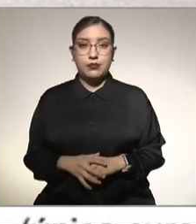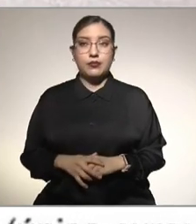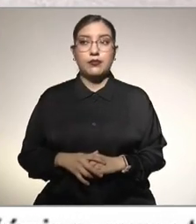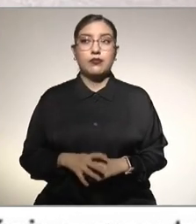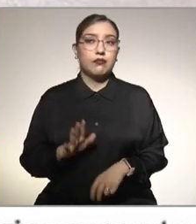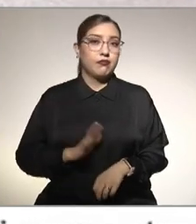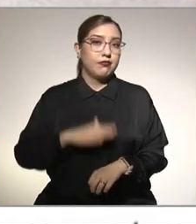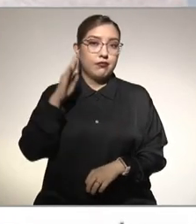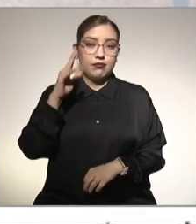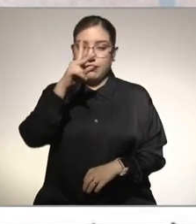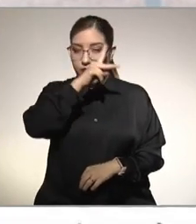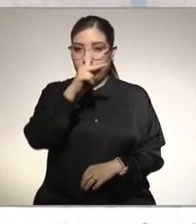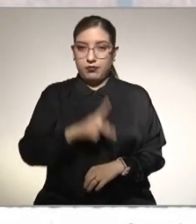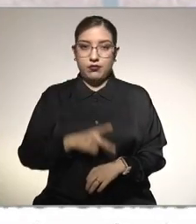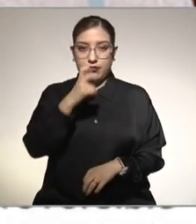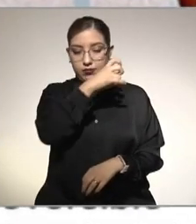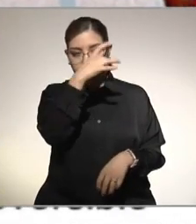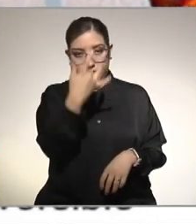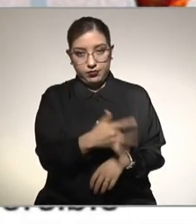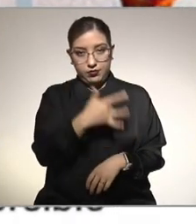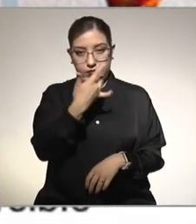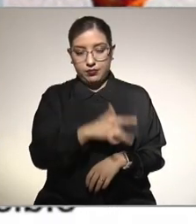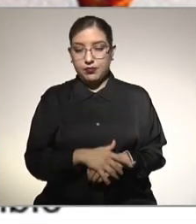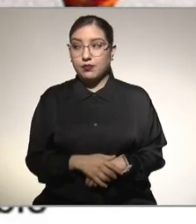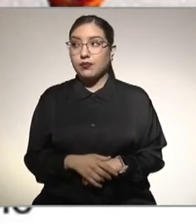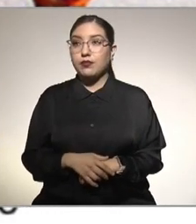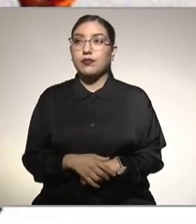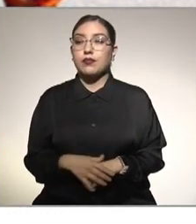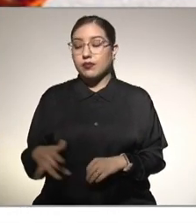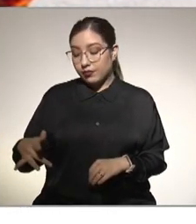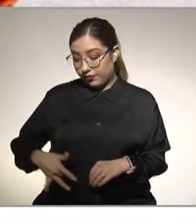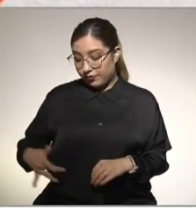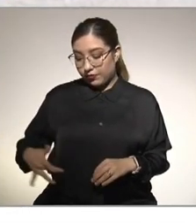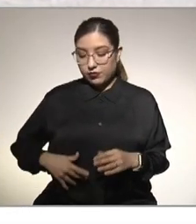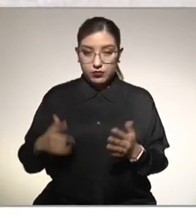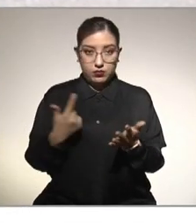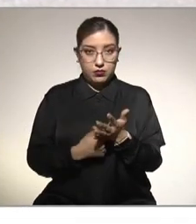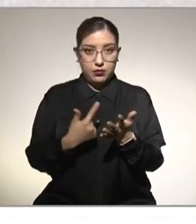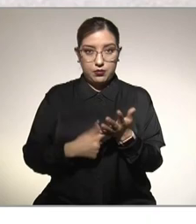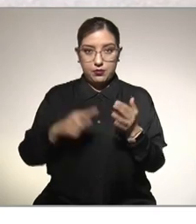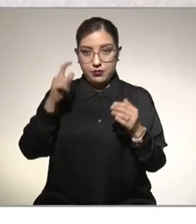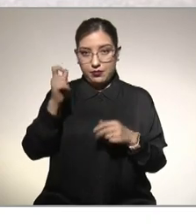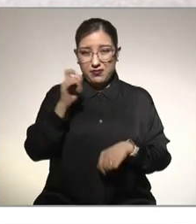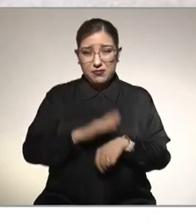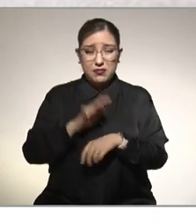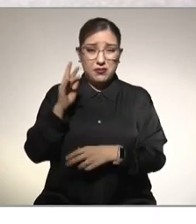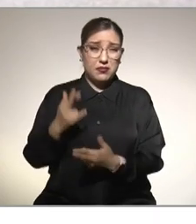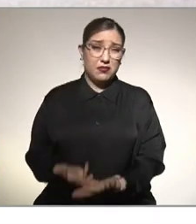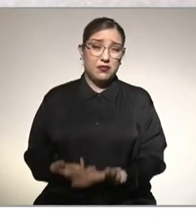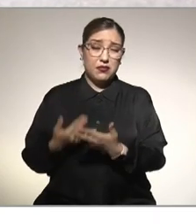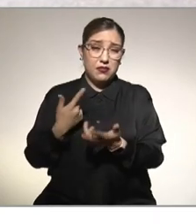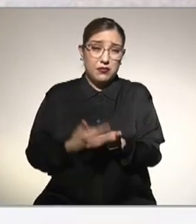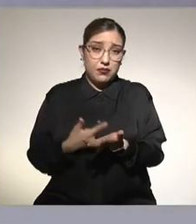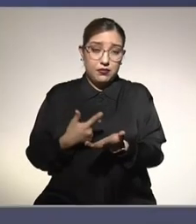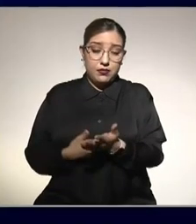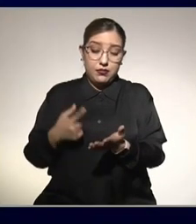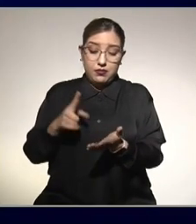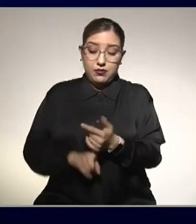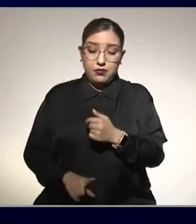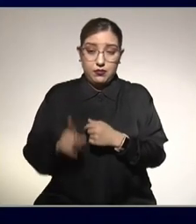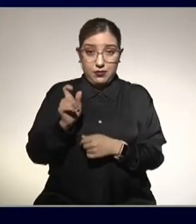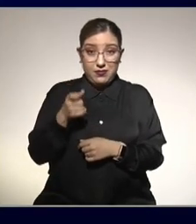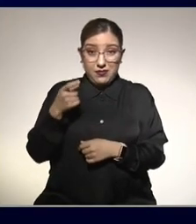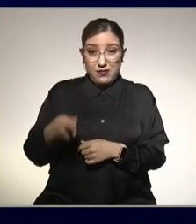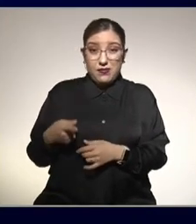etapa más avanzada del hígado graso. Entonces, el hígado graso es la acumulación excesiva de grasa dentro de las células hepáticas que hace que el hígado